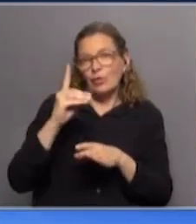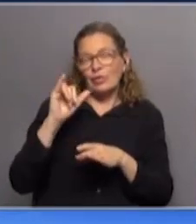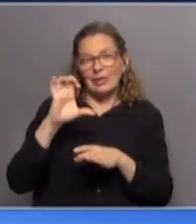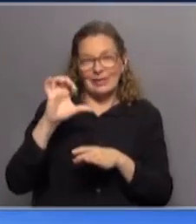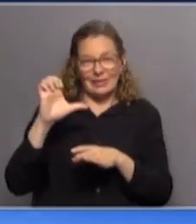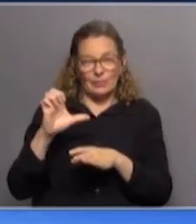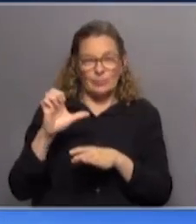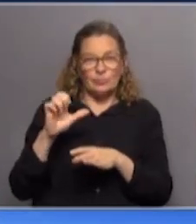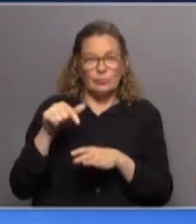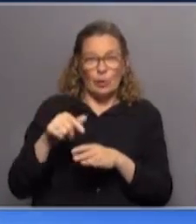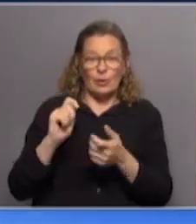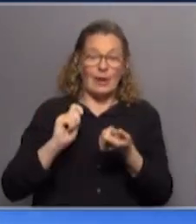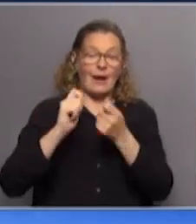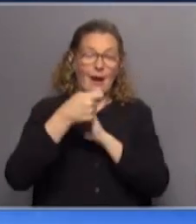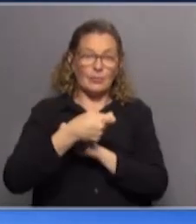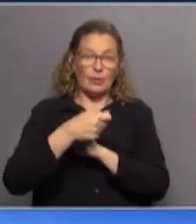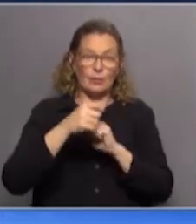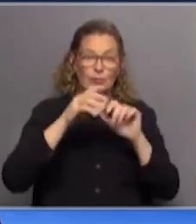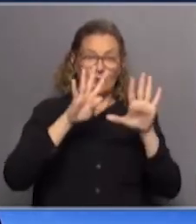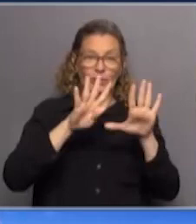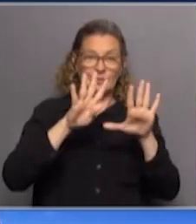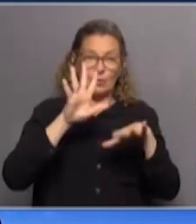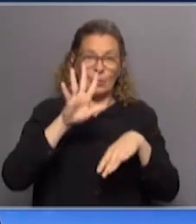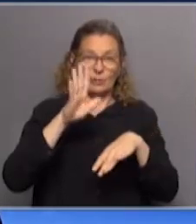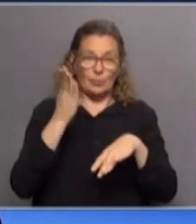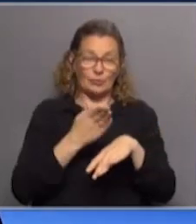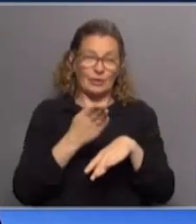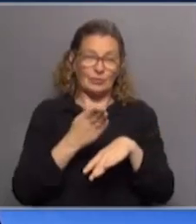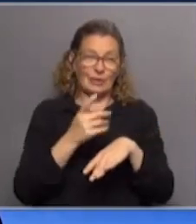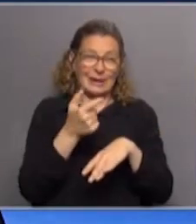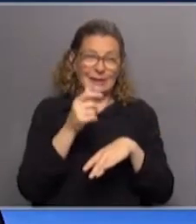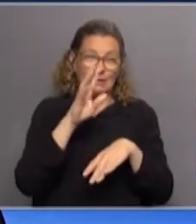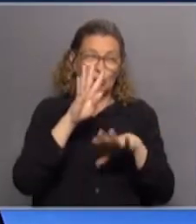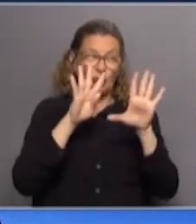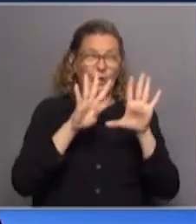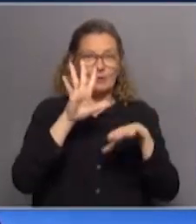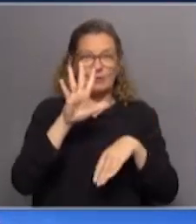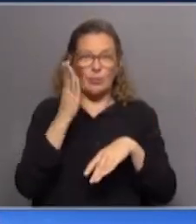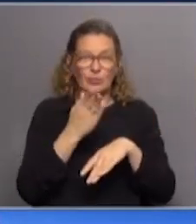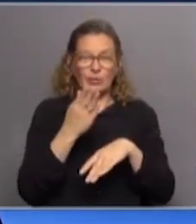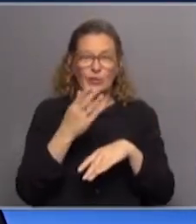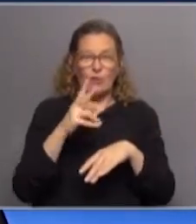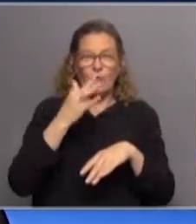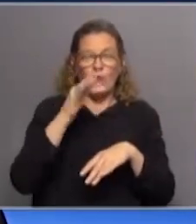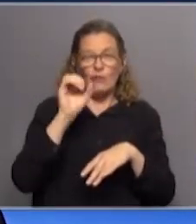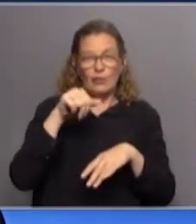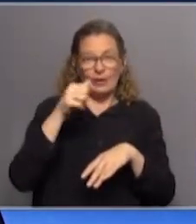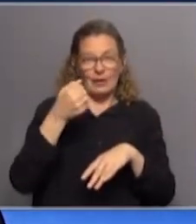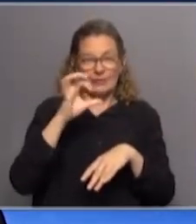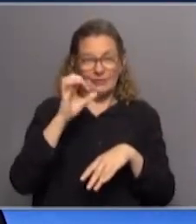eran solo un 20% hoy es al revés hoy es 94% casi 95% fondos FONASA y